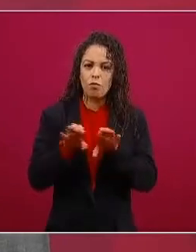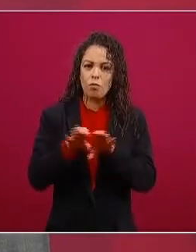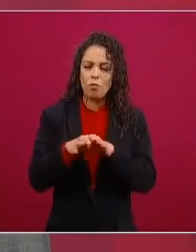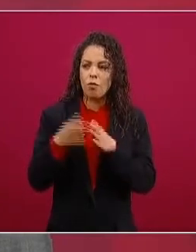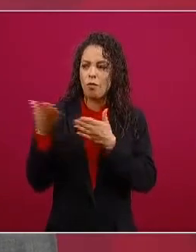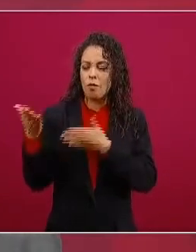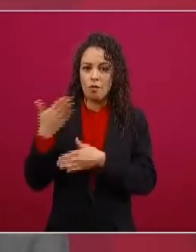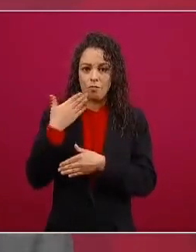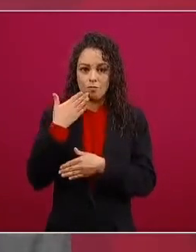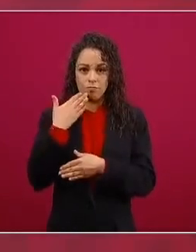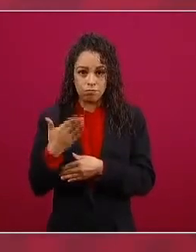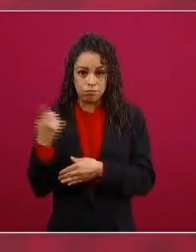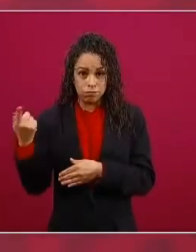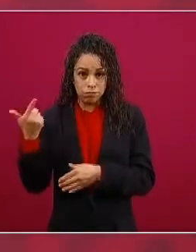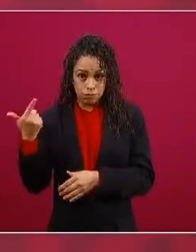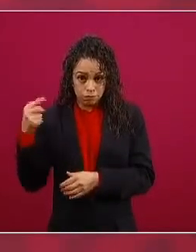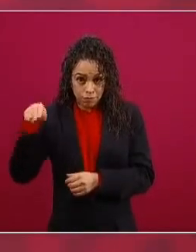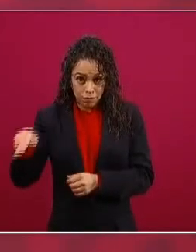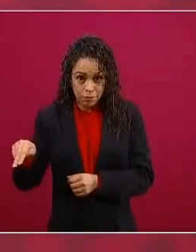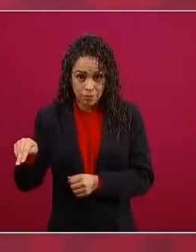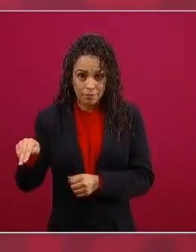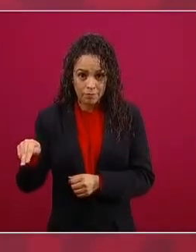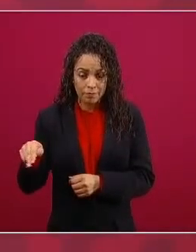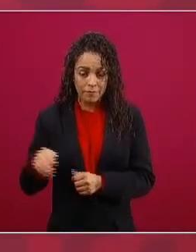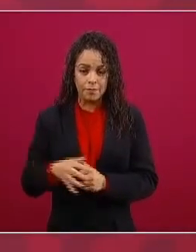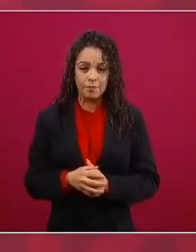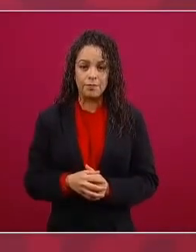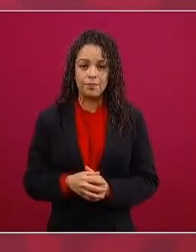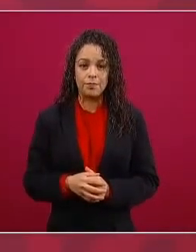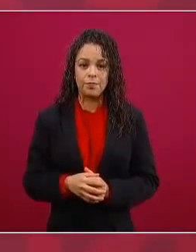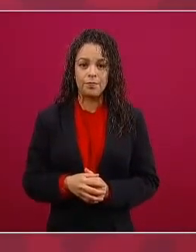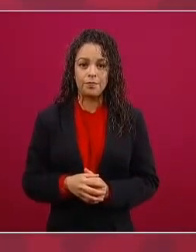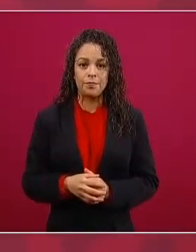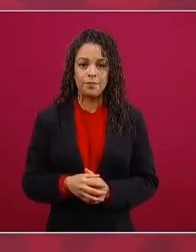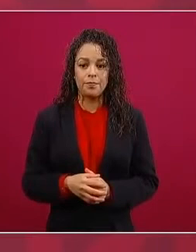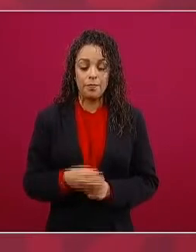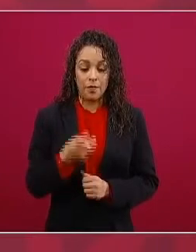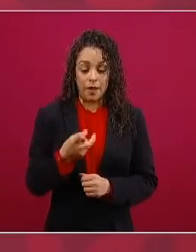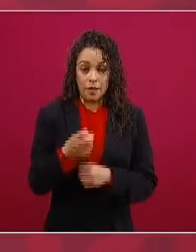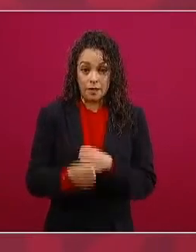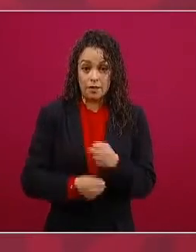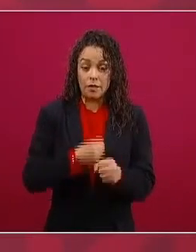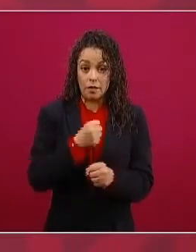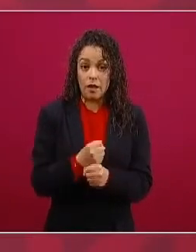ya vamos a tener este año